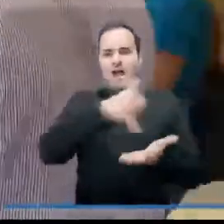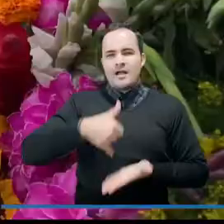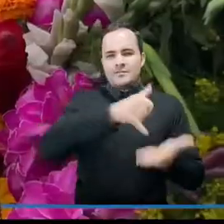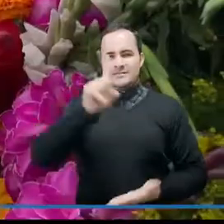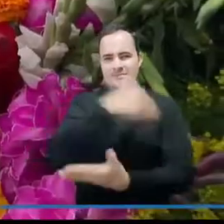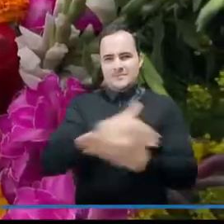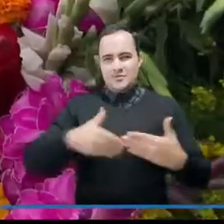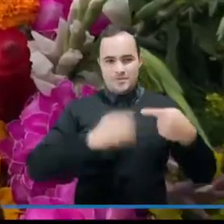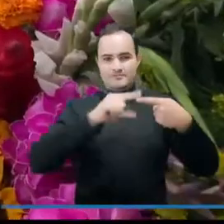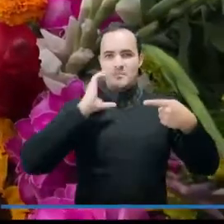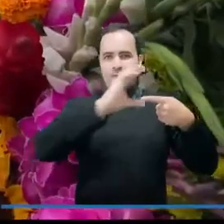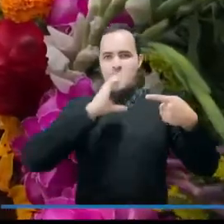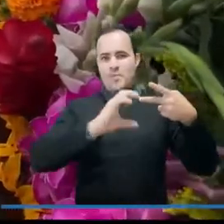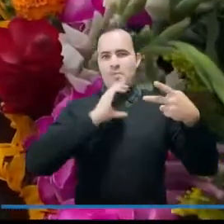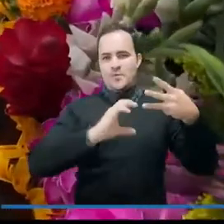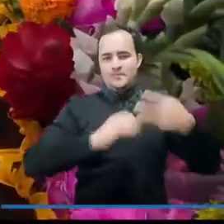y medio de pesos.